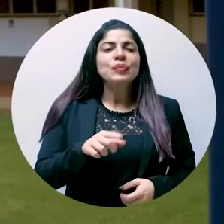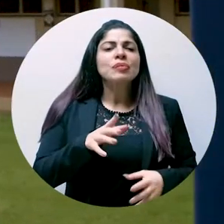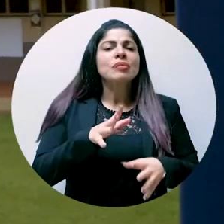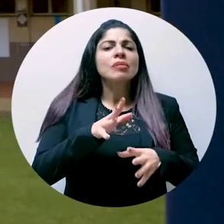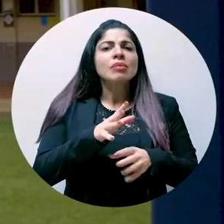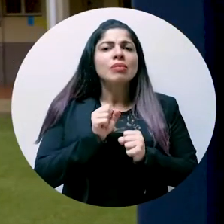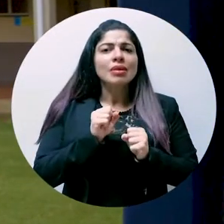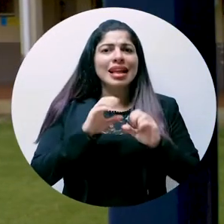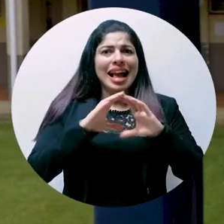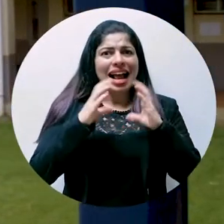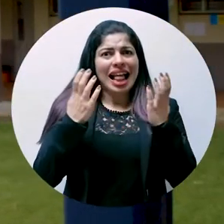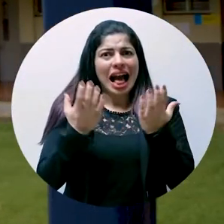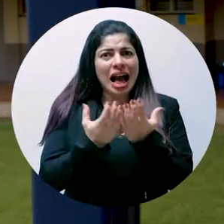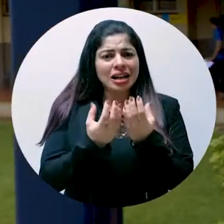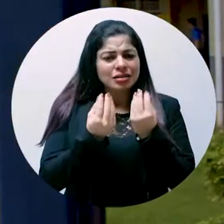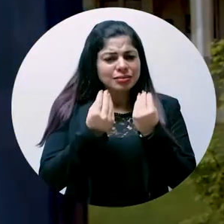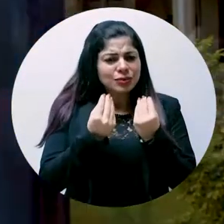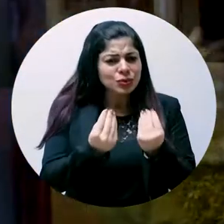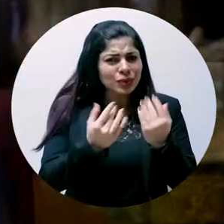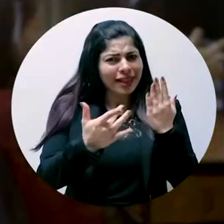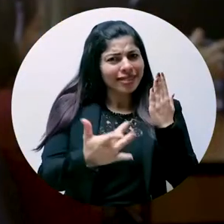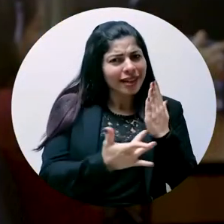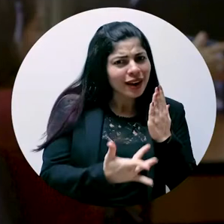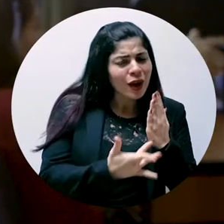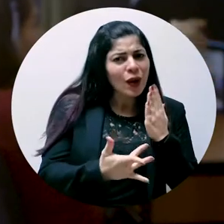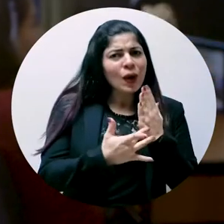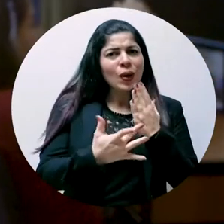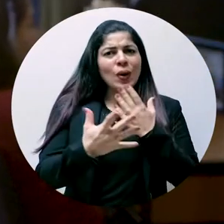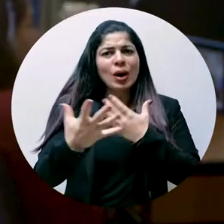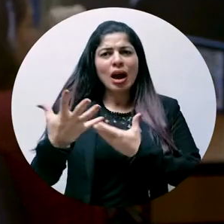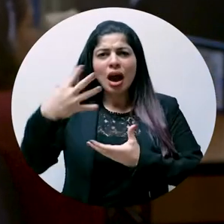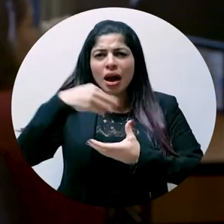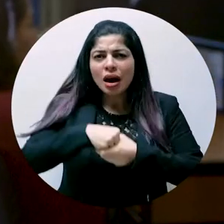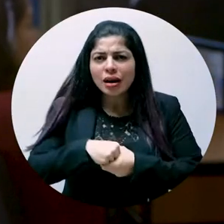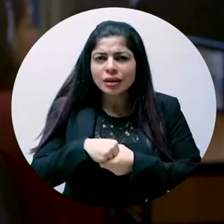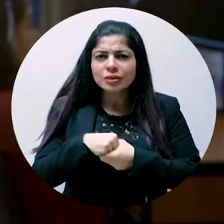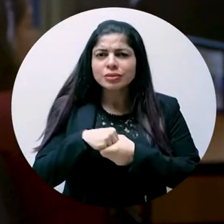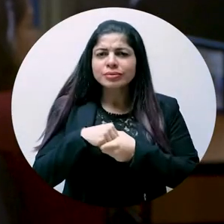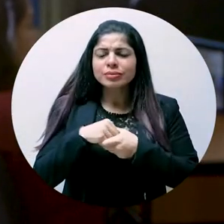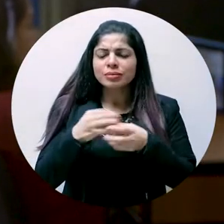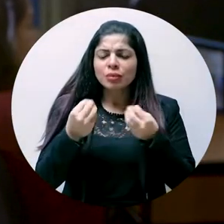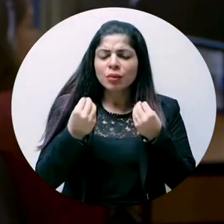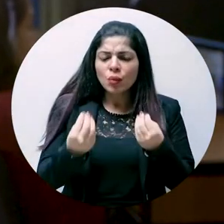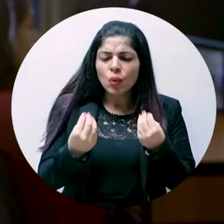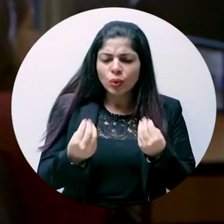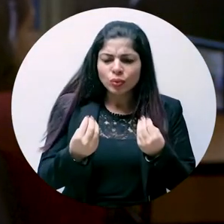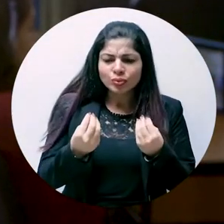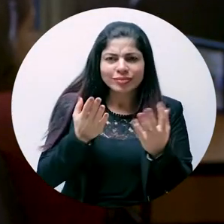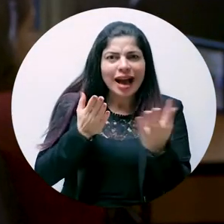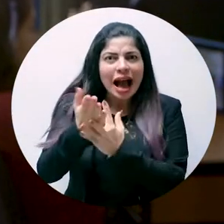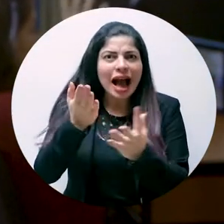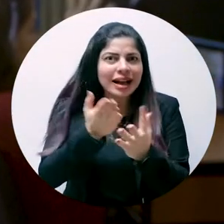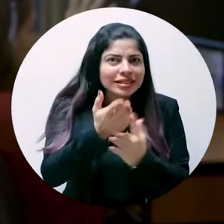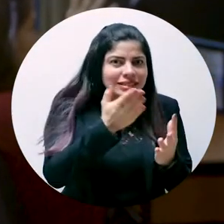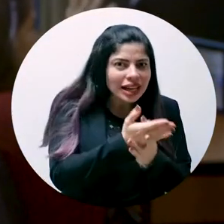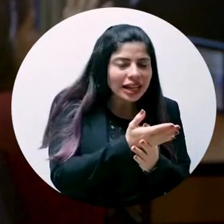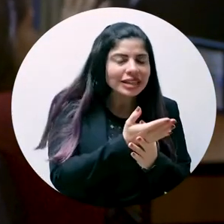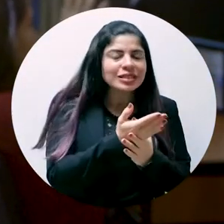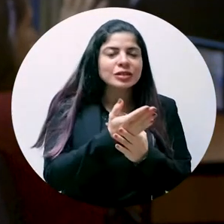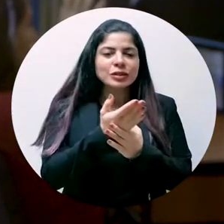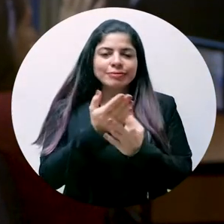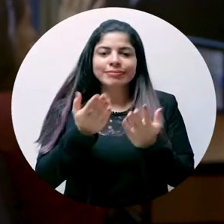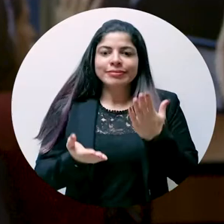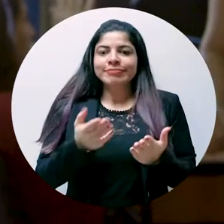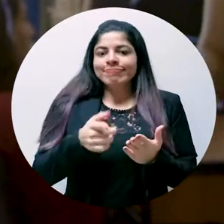Recibir clases con tanta tecnología, involucrando tanto acceso, tal vez,